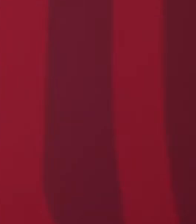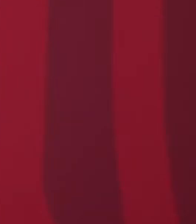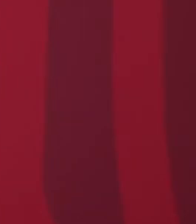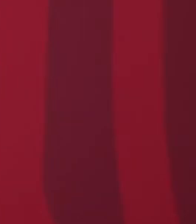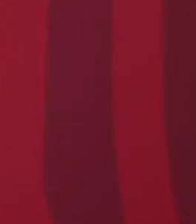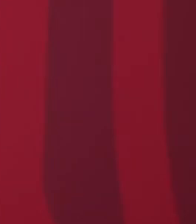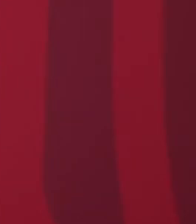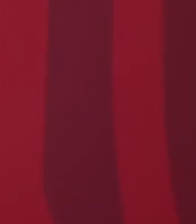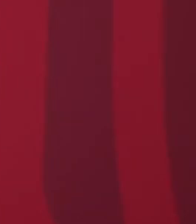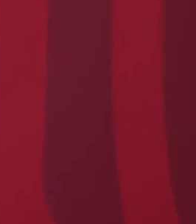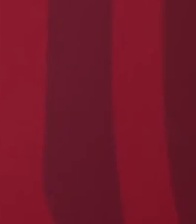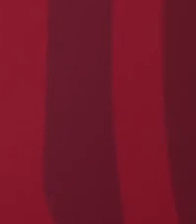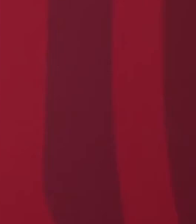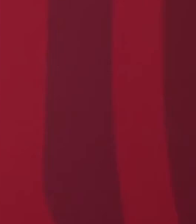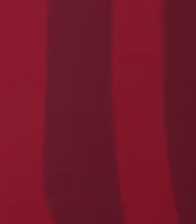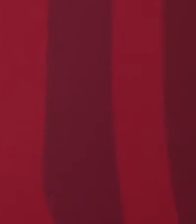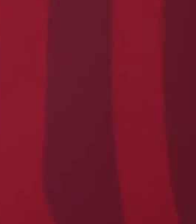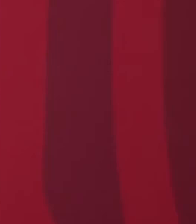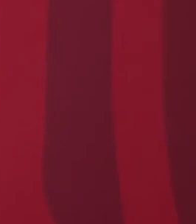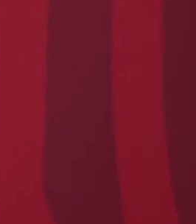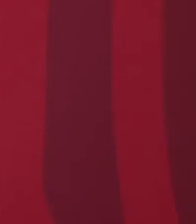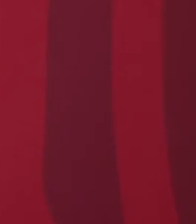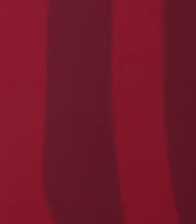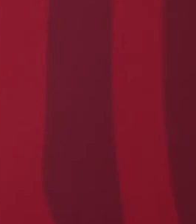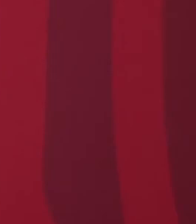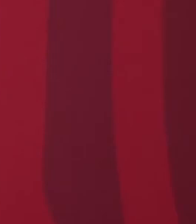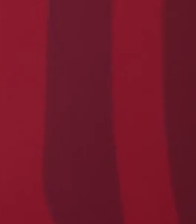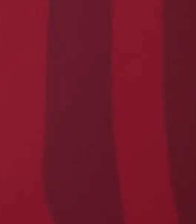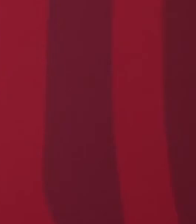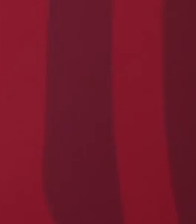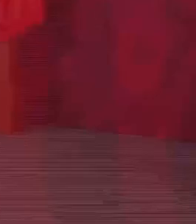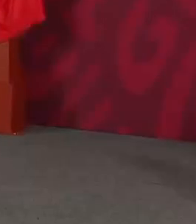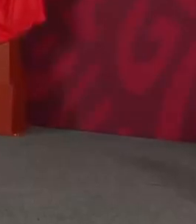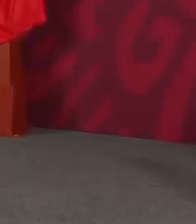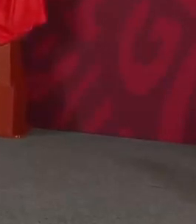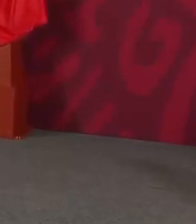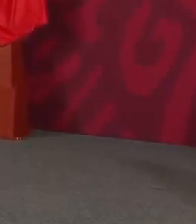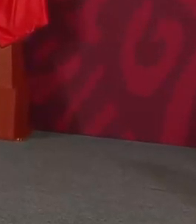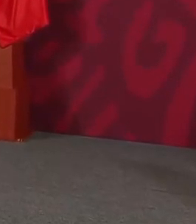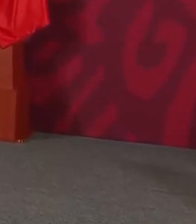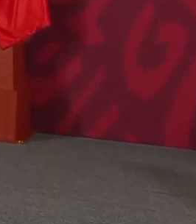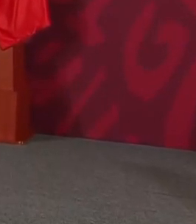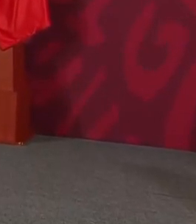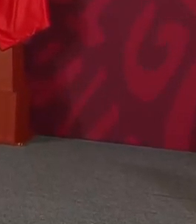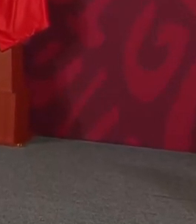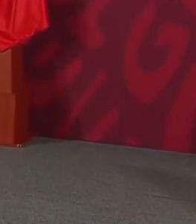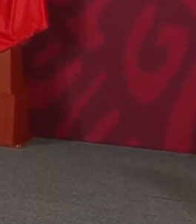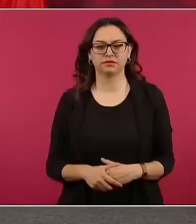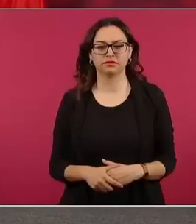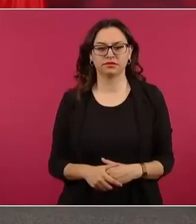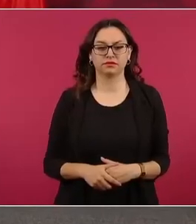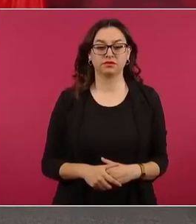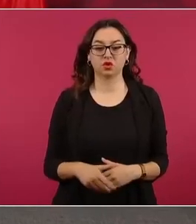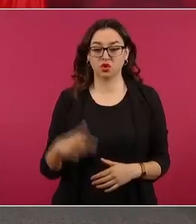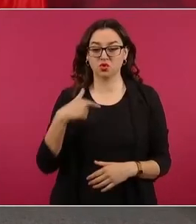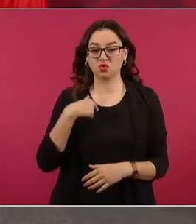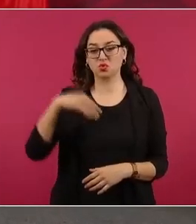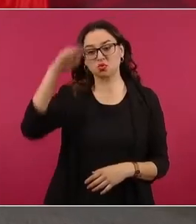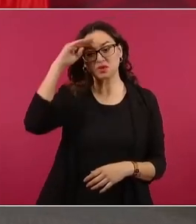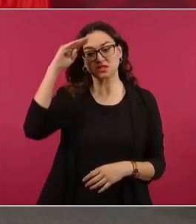hasta escribí un texto,